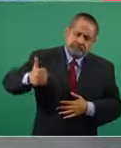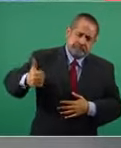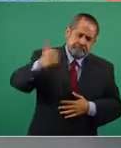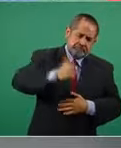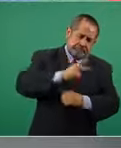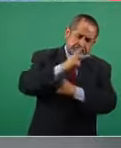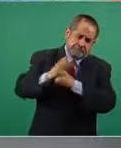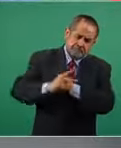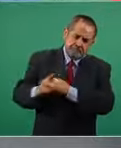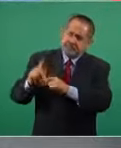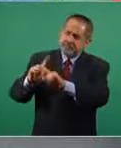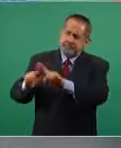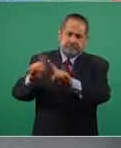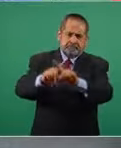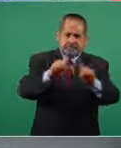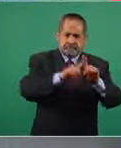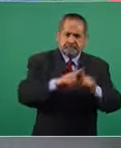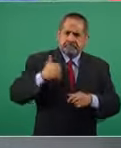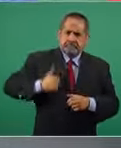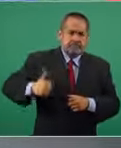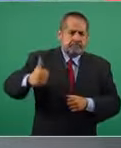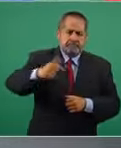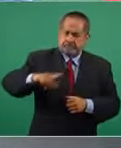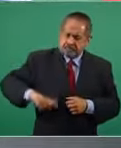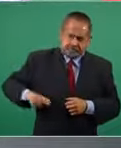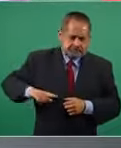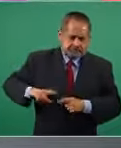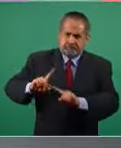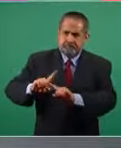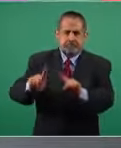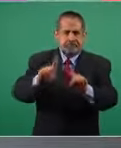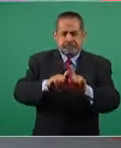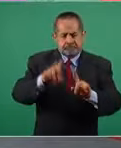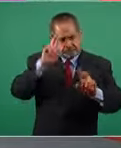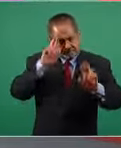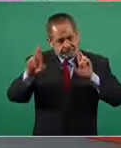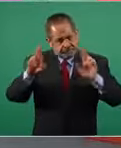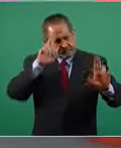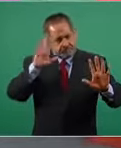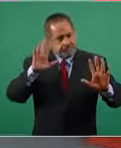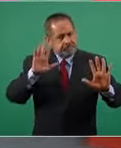país cada gobierno tiene